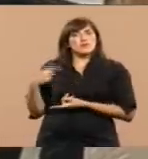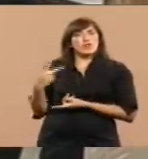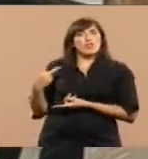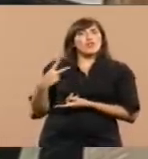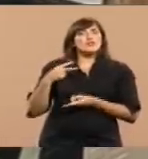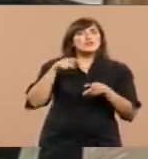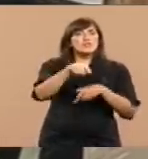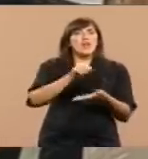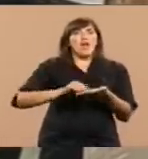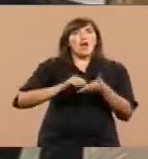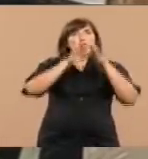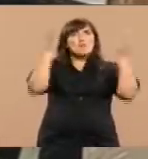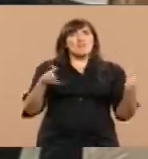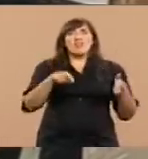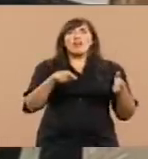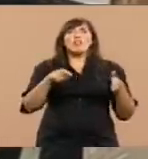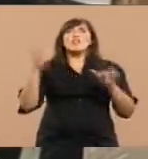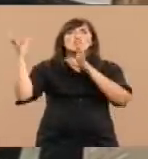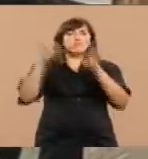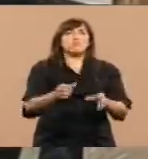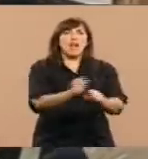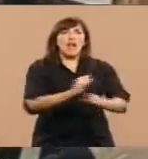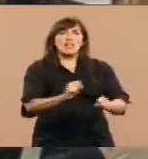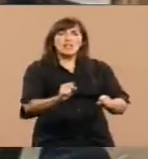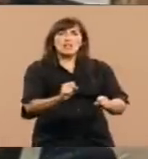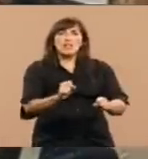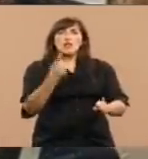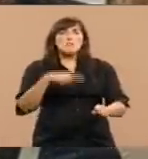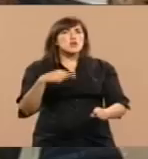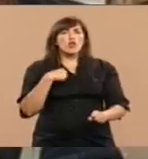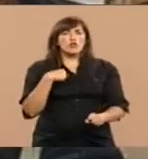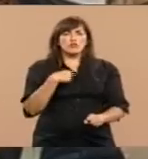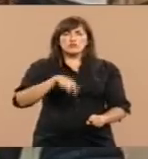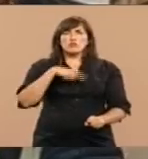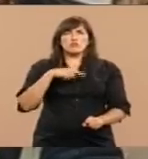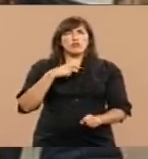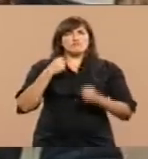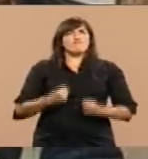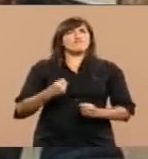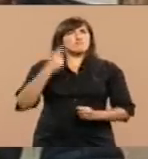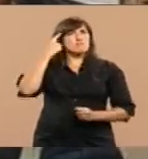profesión. Sin embargo, eso nunca nos llevó a confundir las cosas